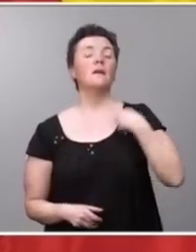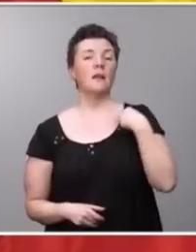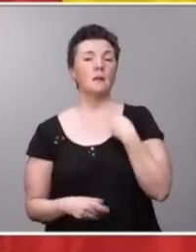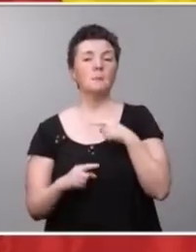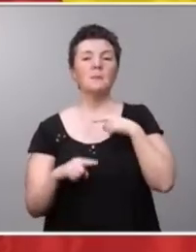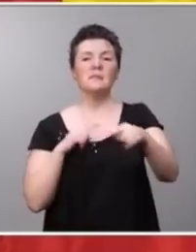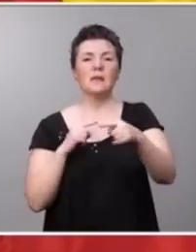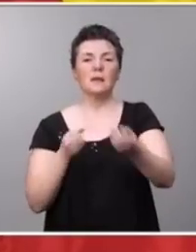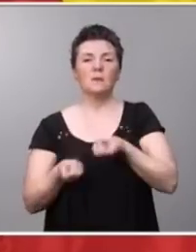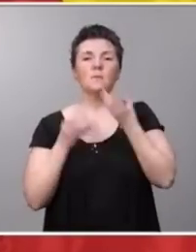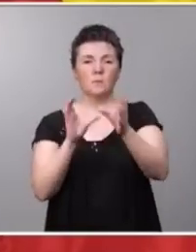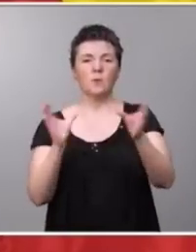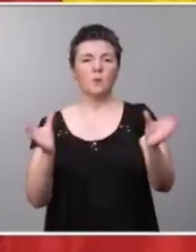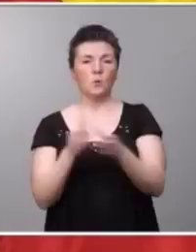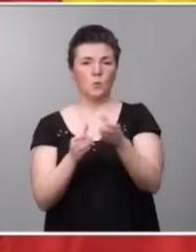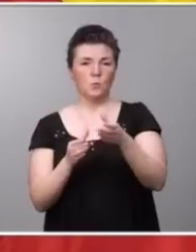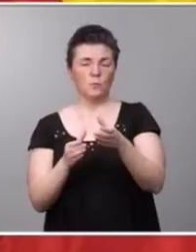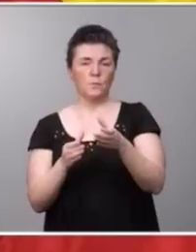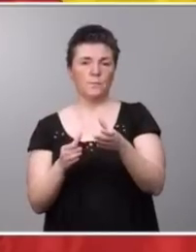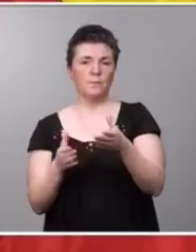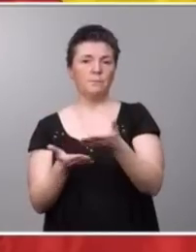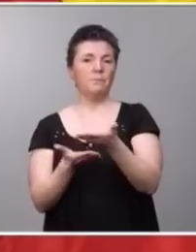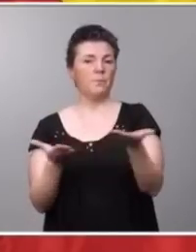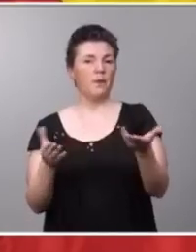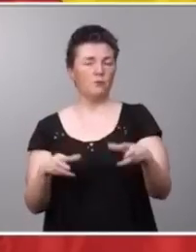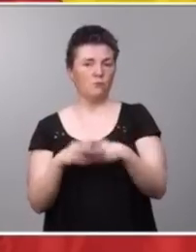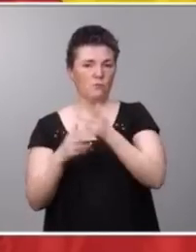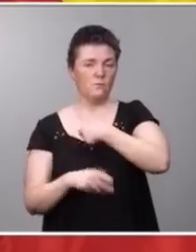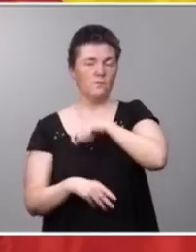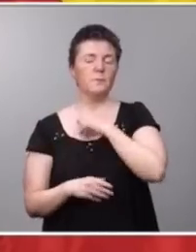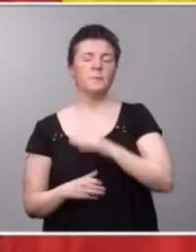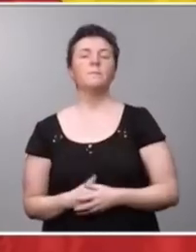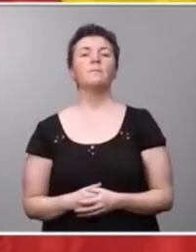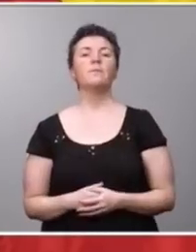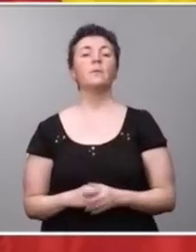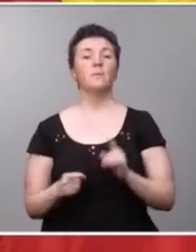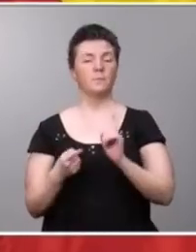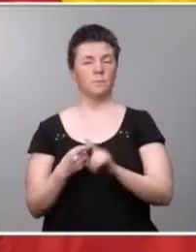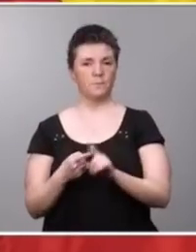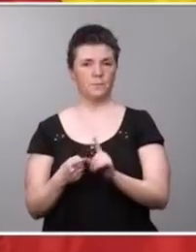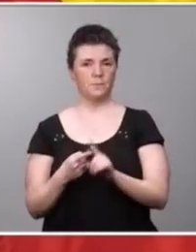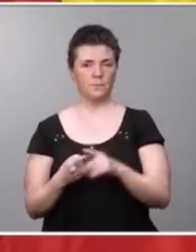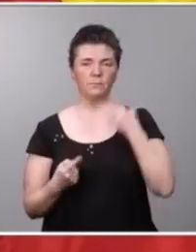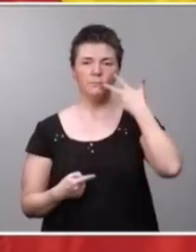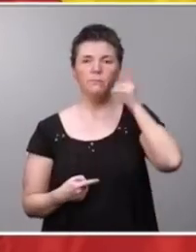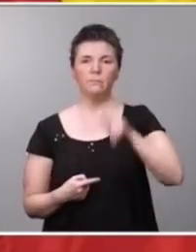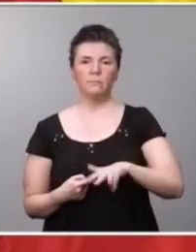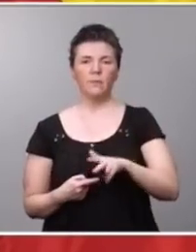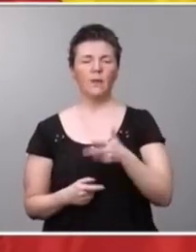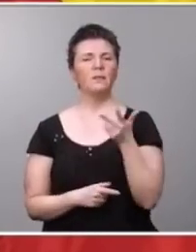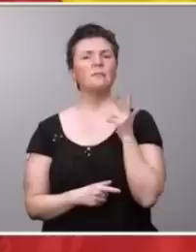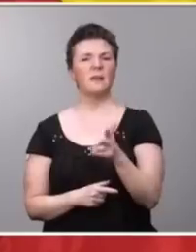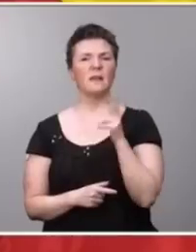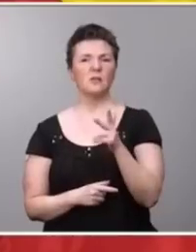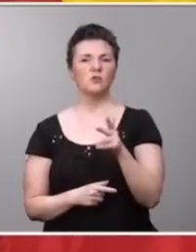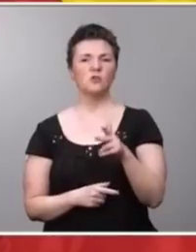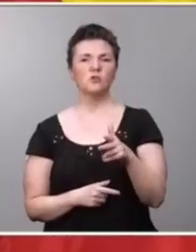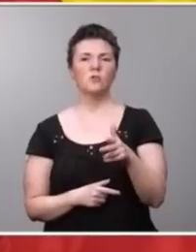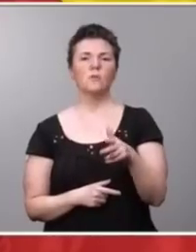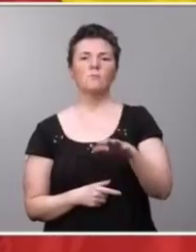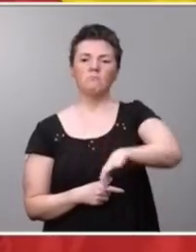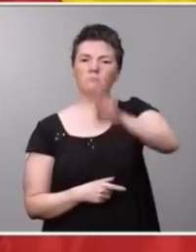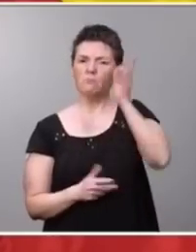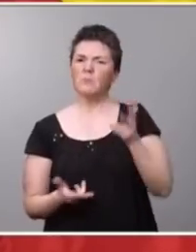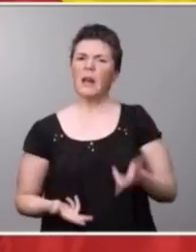conjunto de la sociedad española? En primer lugar, reconocemos el derecho a la libre determinación de la